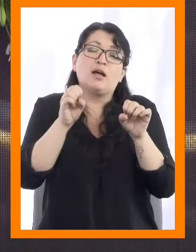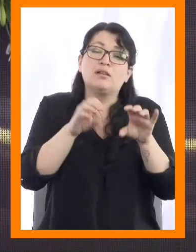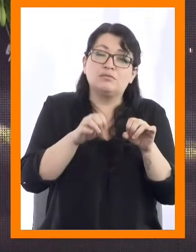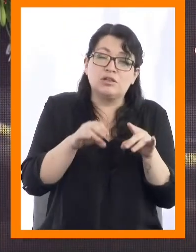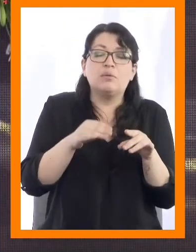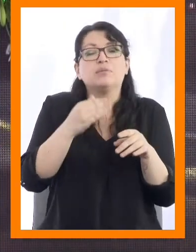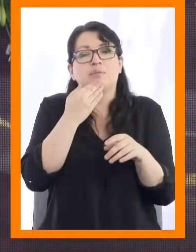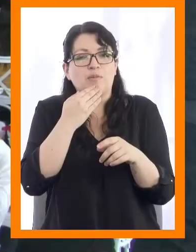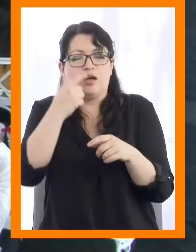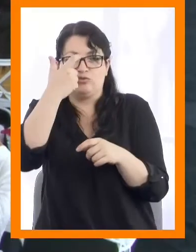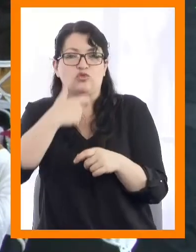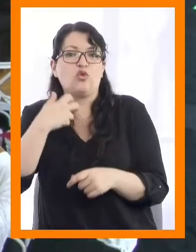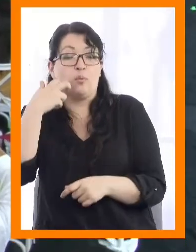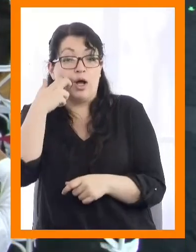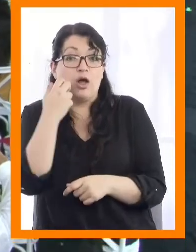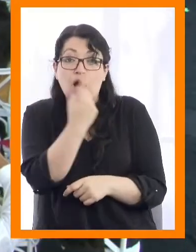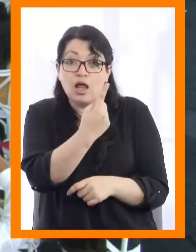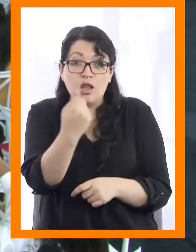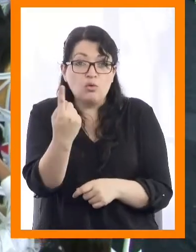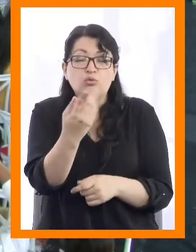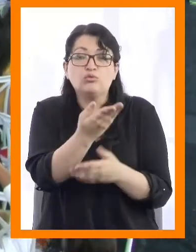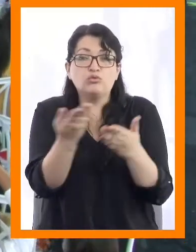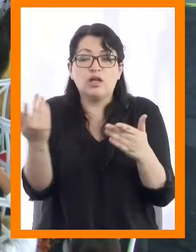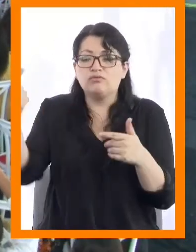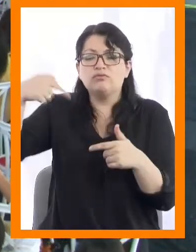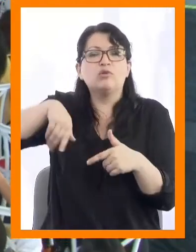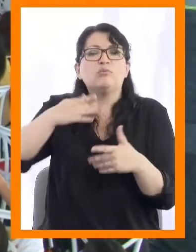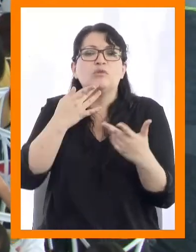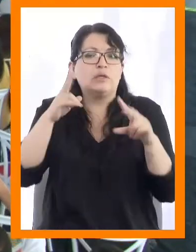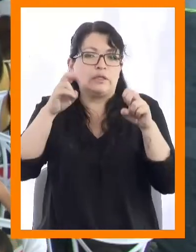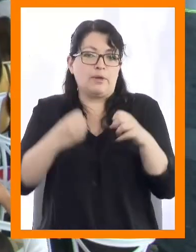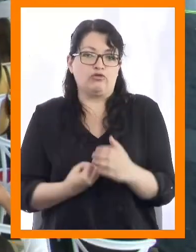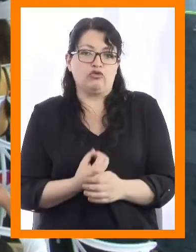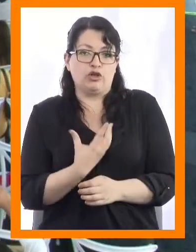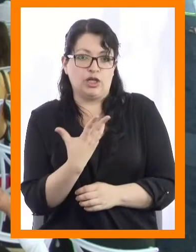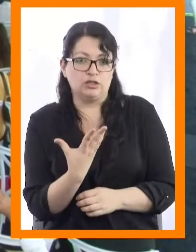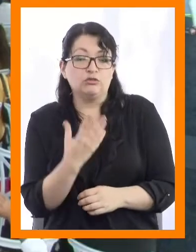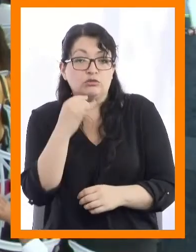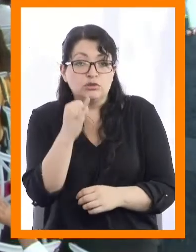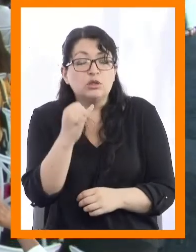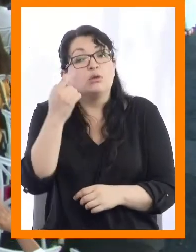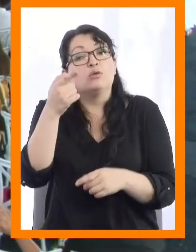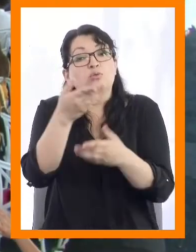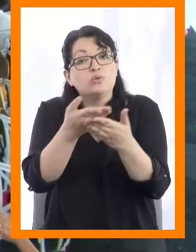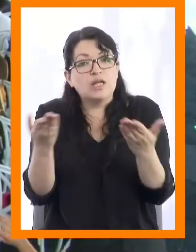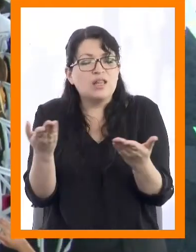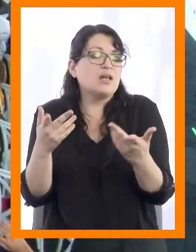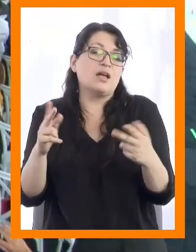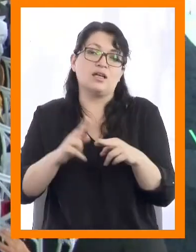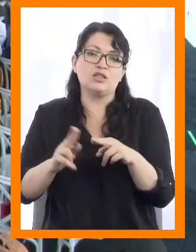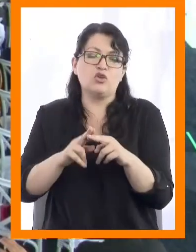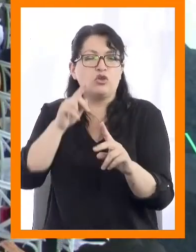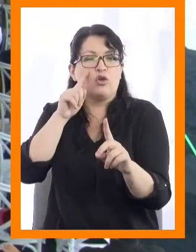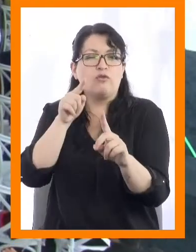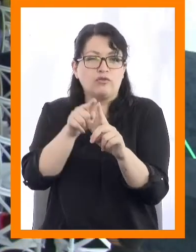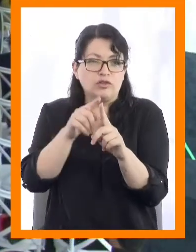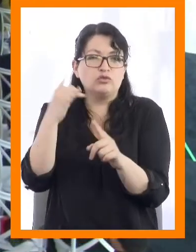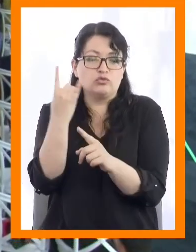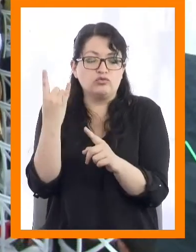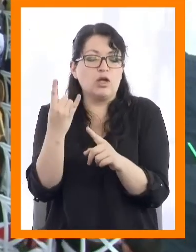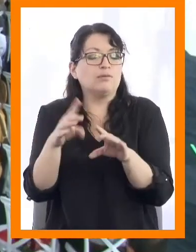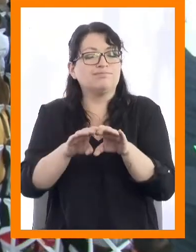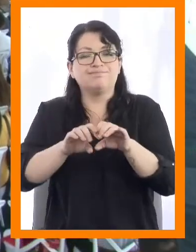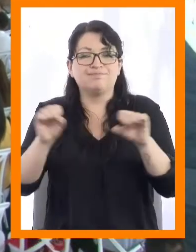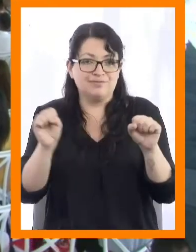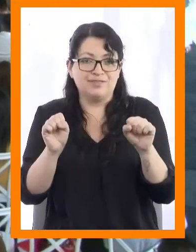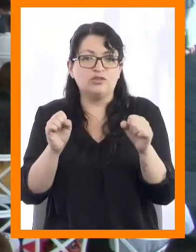uno de ustedes es un egresado que llegó llamado por su vocación, y que completó su camino universitario con